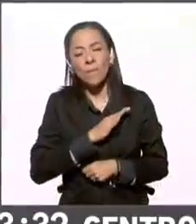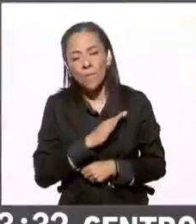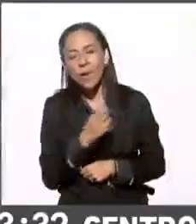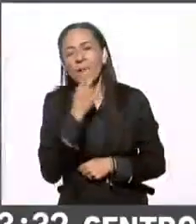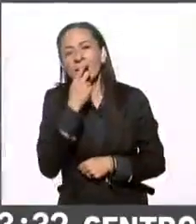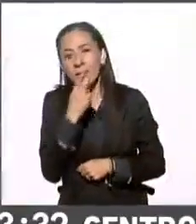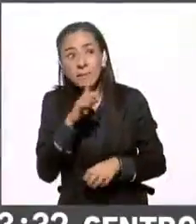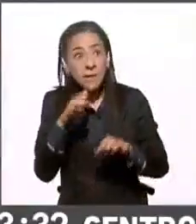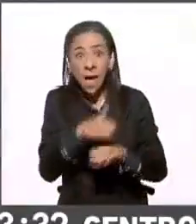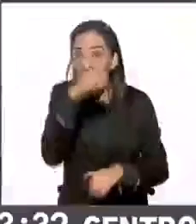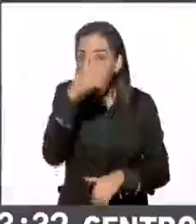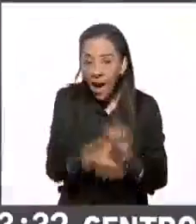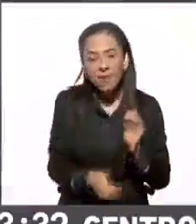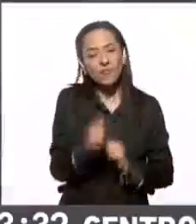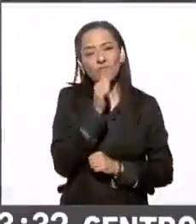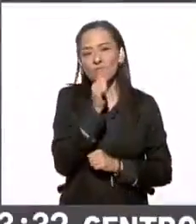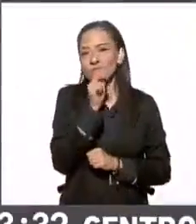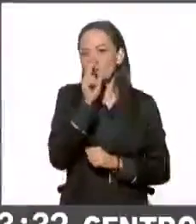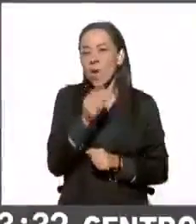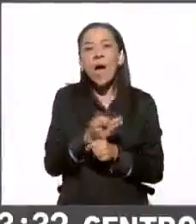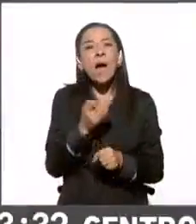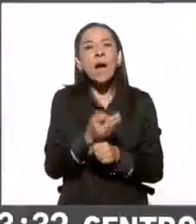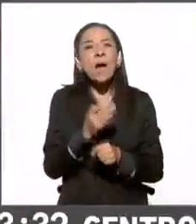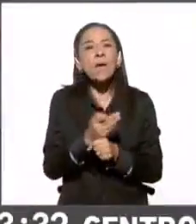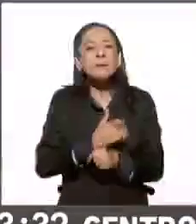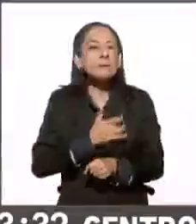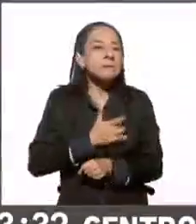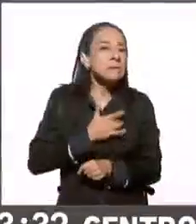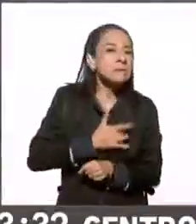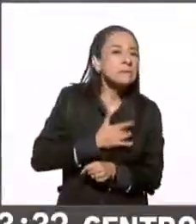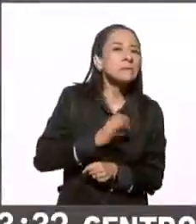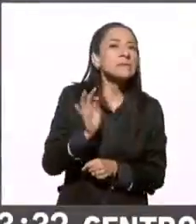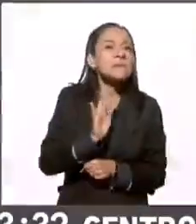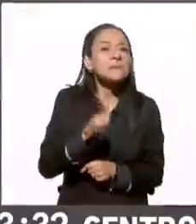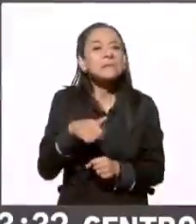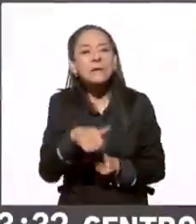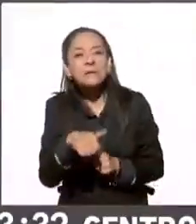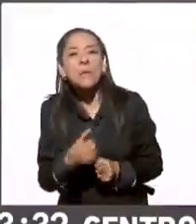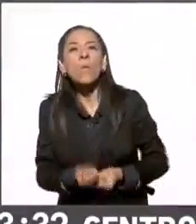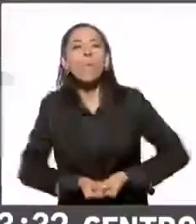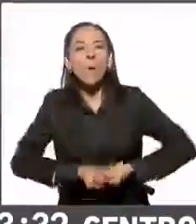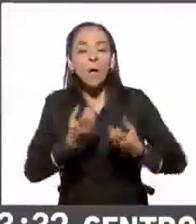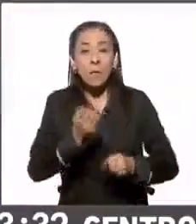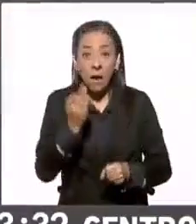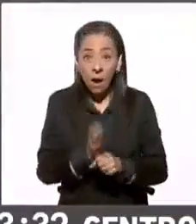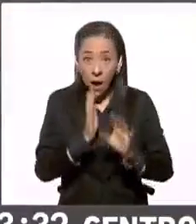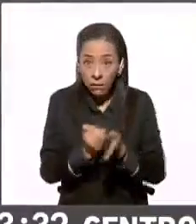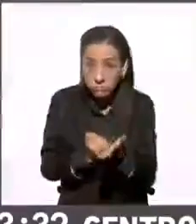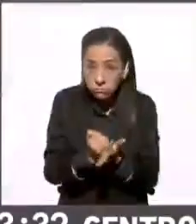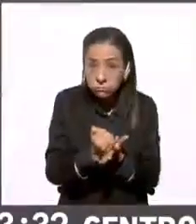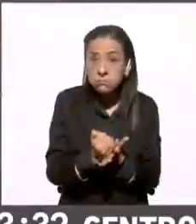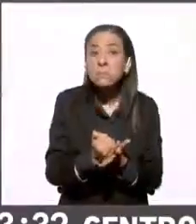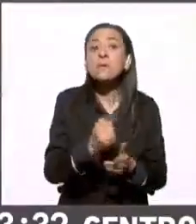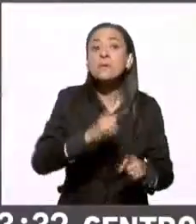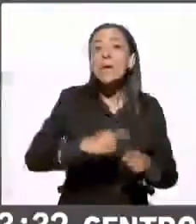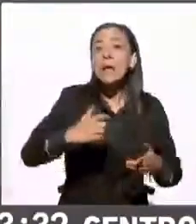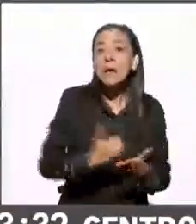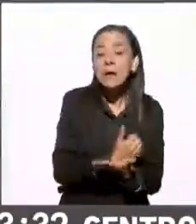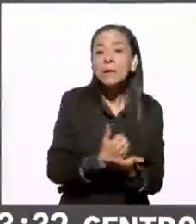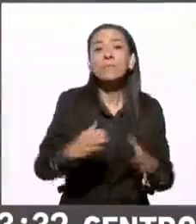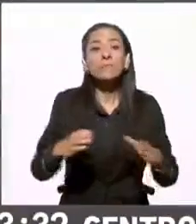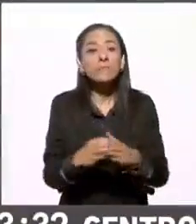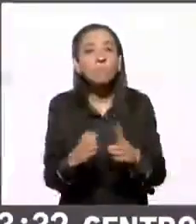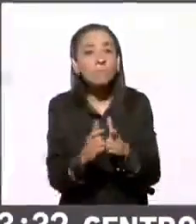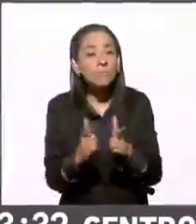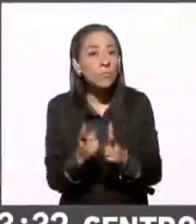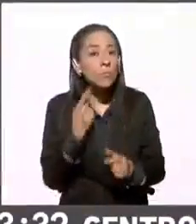que se acaba, son proyecciones, no podemos dar en este momento cuenta de un ganador o de un partido ganador, son solo proyecciones